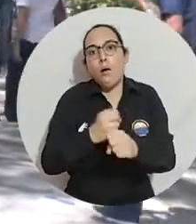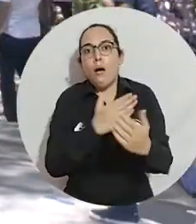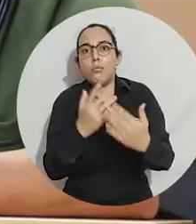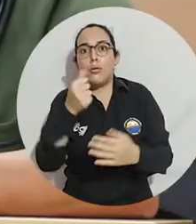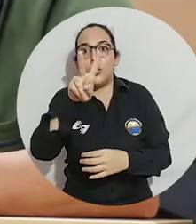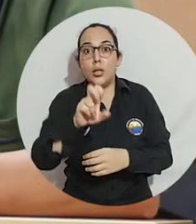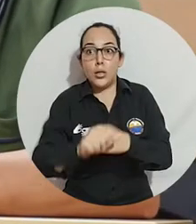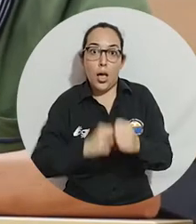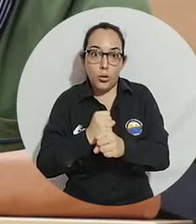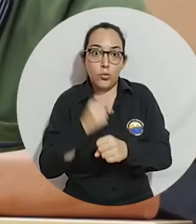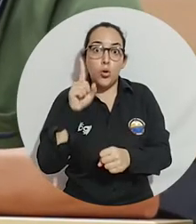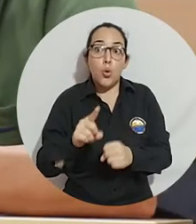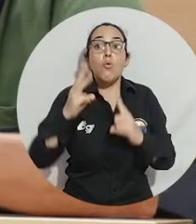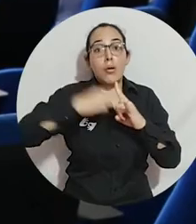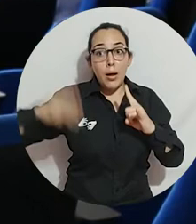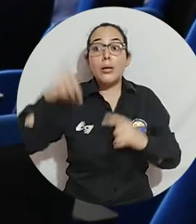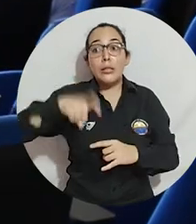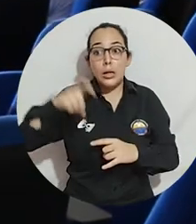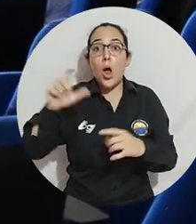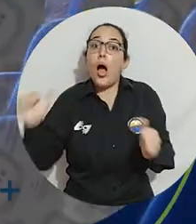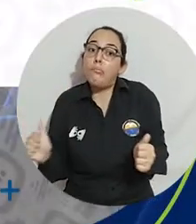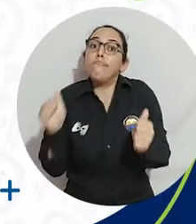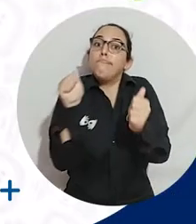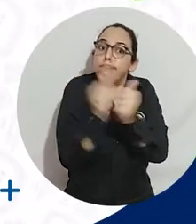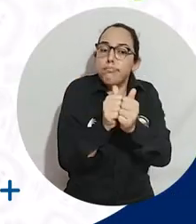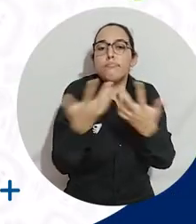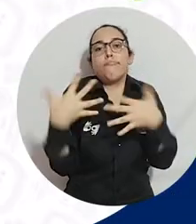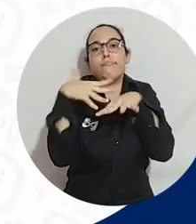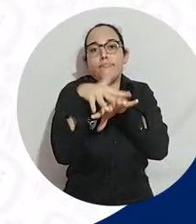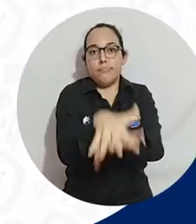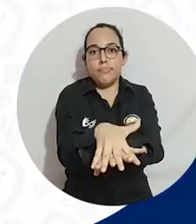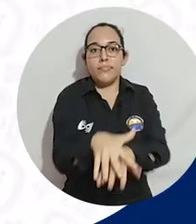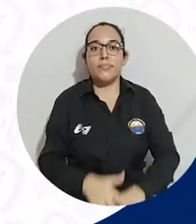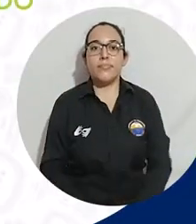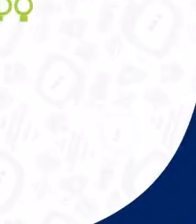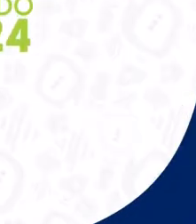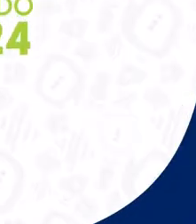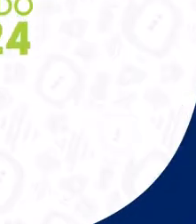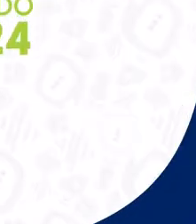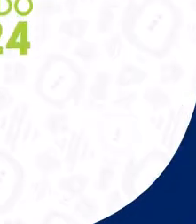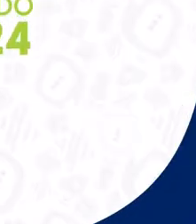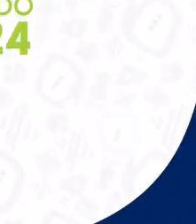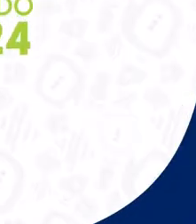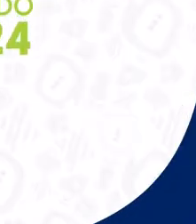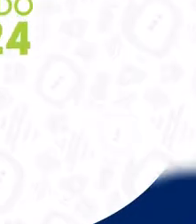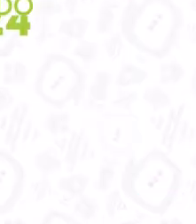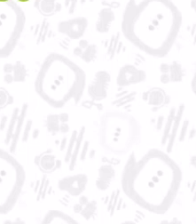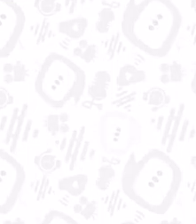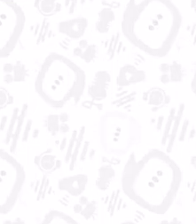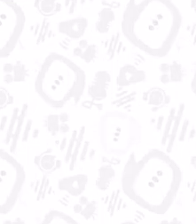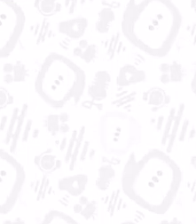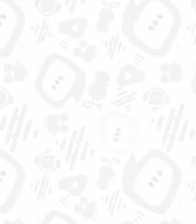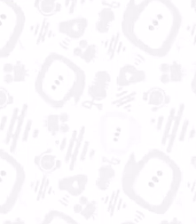los 15 y 17 años. Uni Magdalena considera necesario brindar un acompañamiento integral. Universidad del Magdalena, aún más